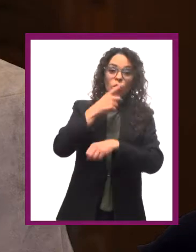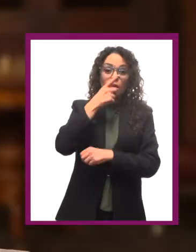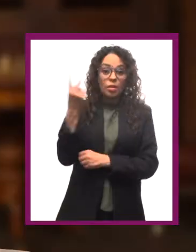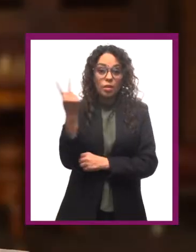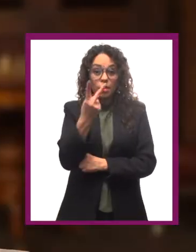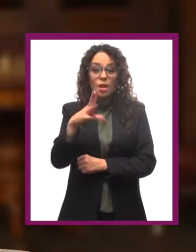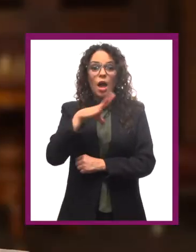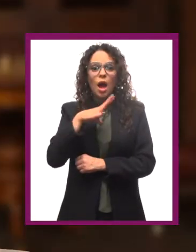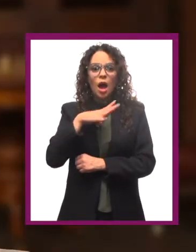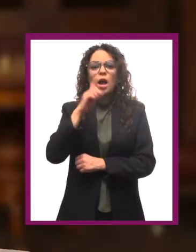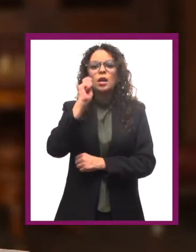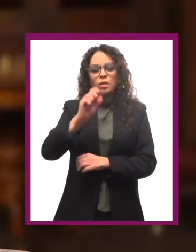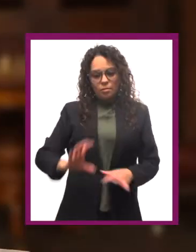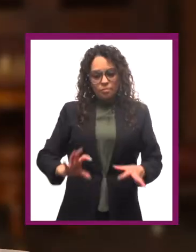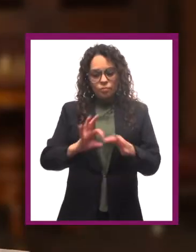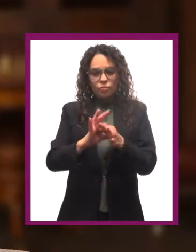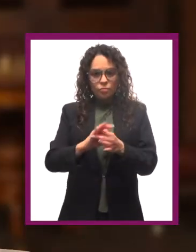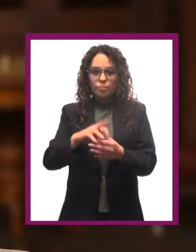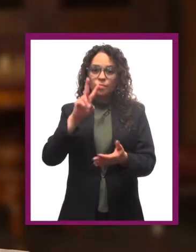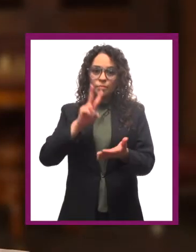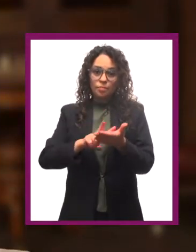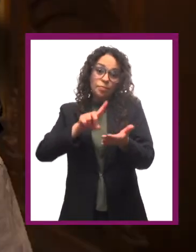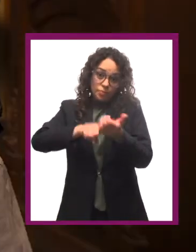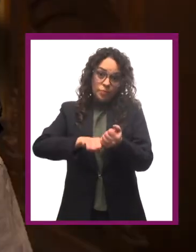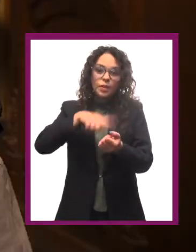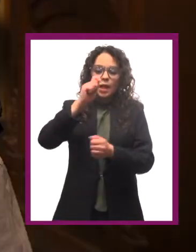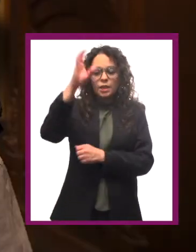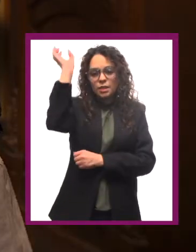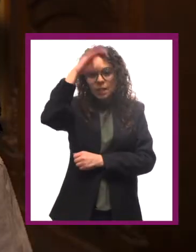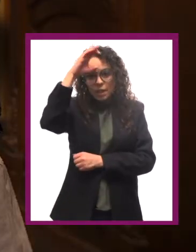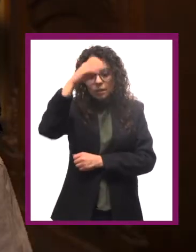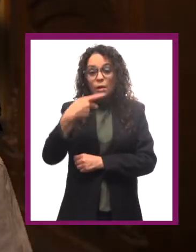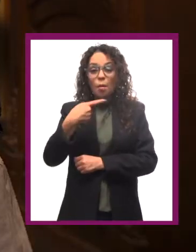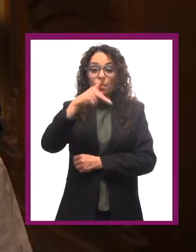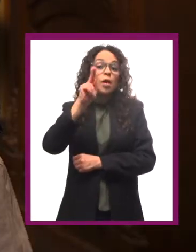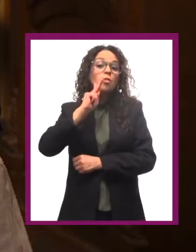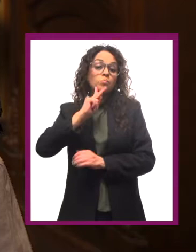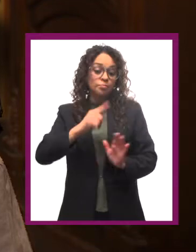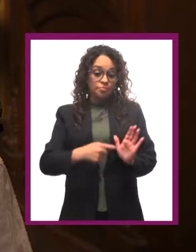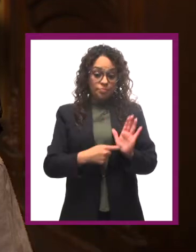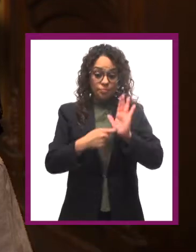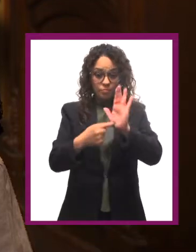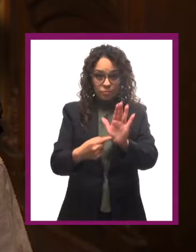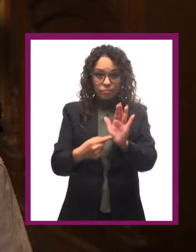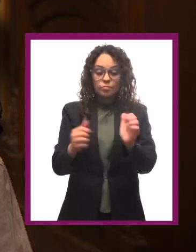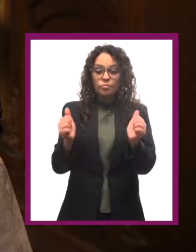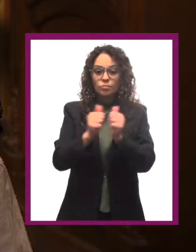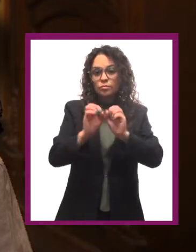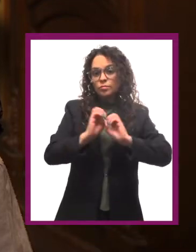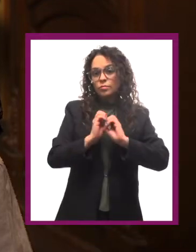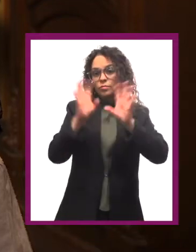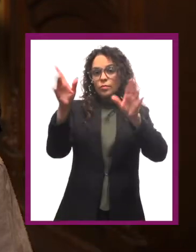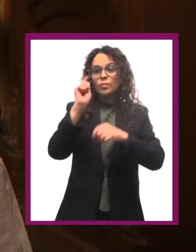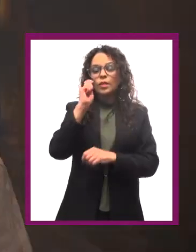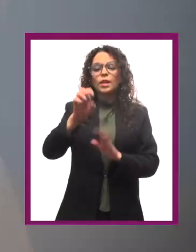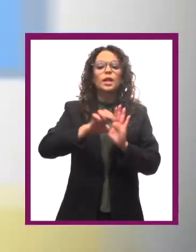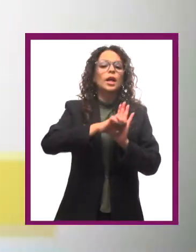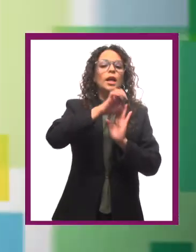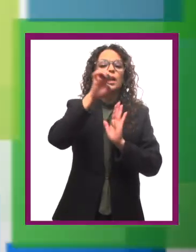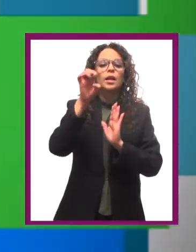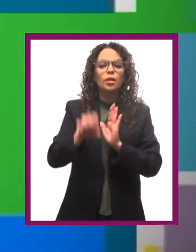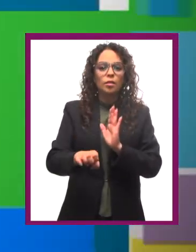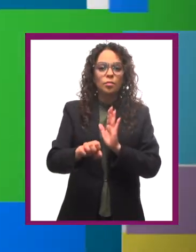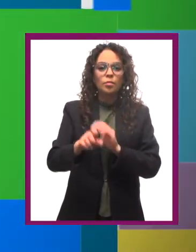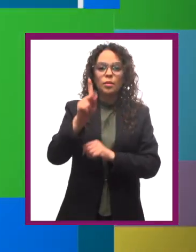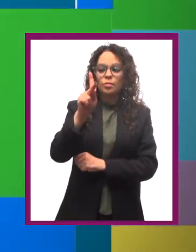porque dicen que las dos se presentan como ciencias, pero realmente tienen fundamento y hasta las describen como un claro